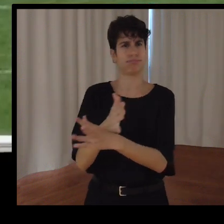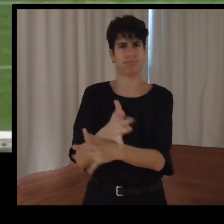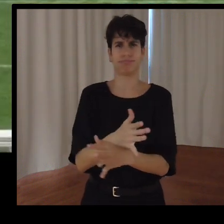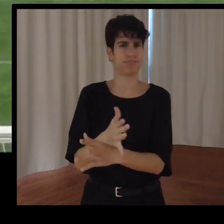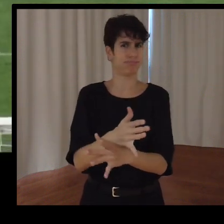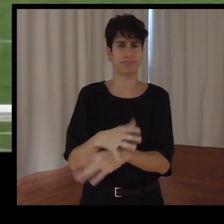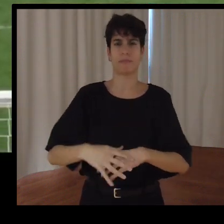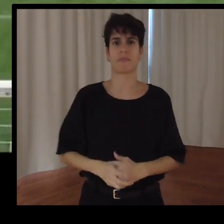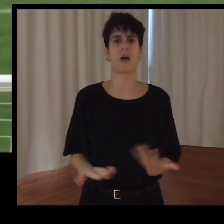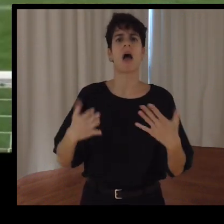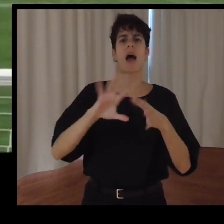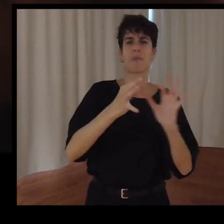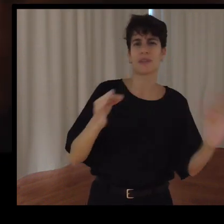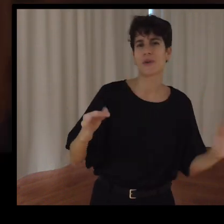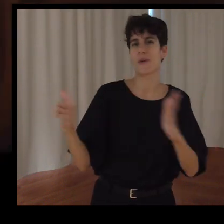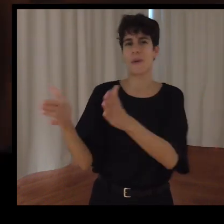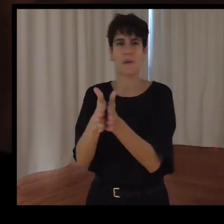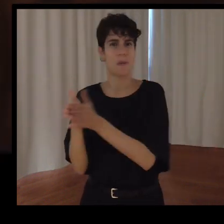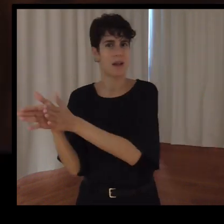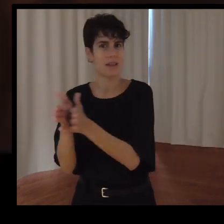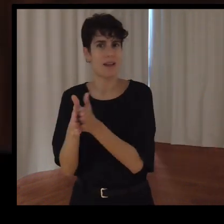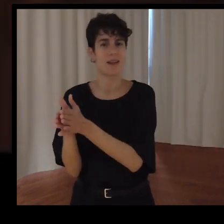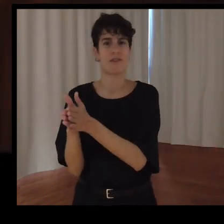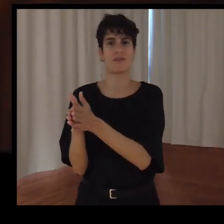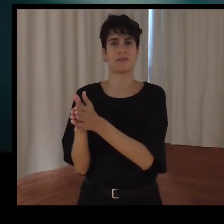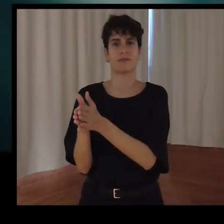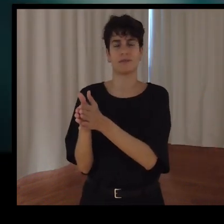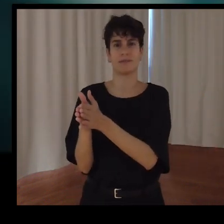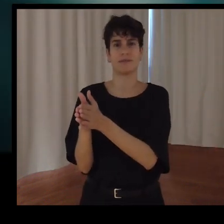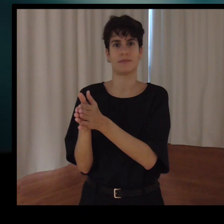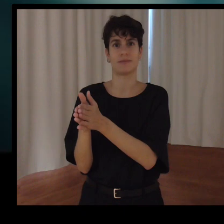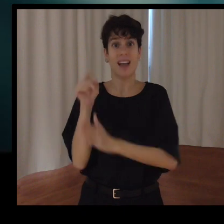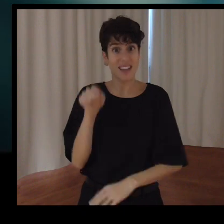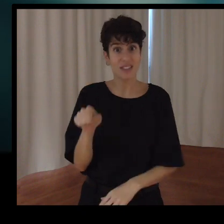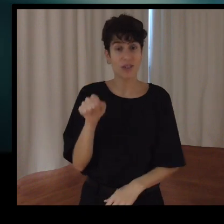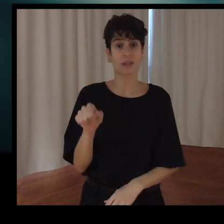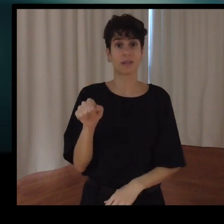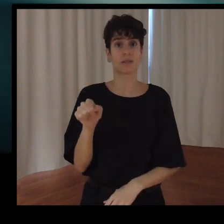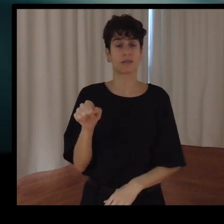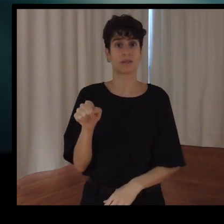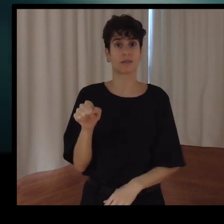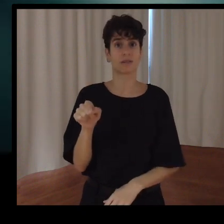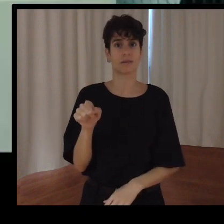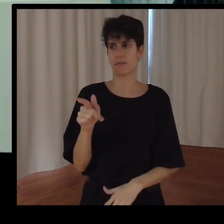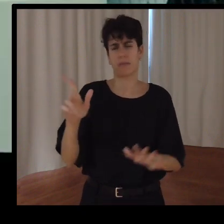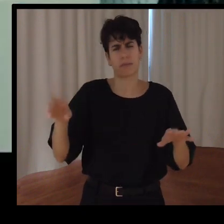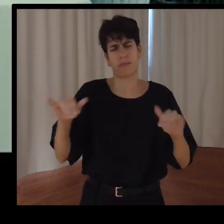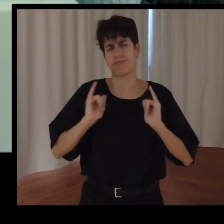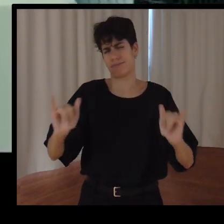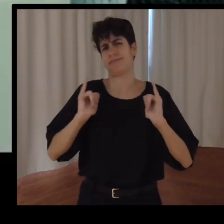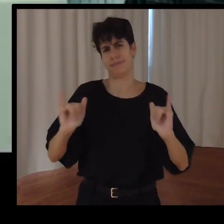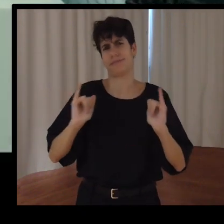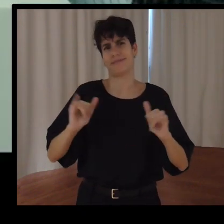compañeros, compañeros nuevos, eso es, puro diversión. Y